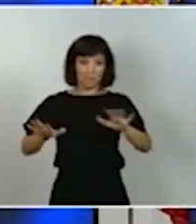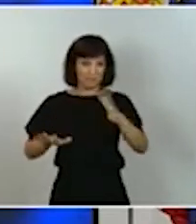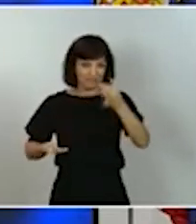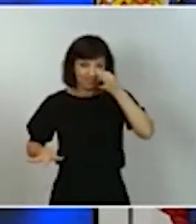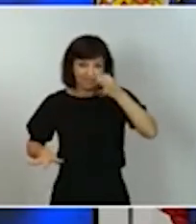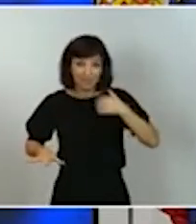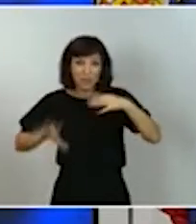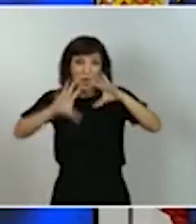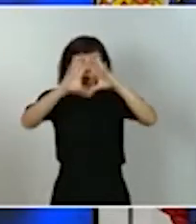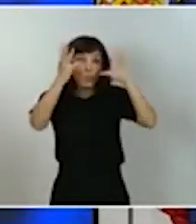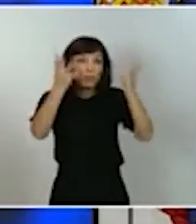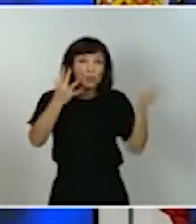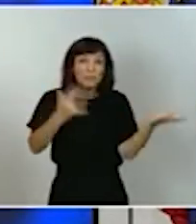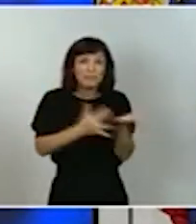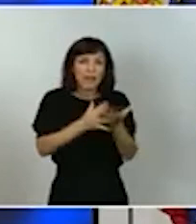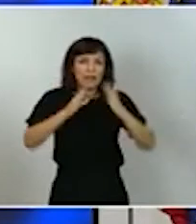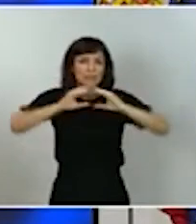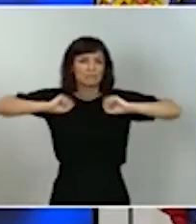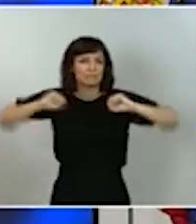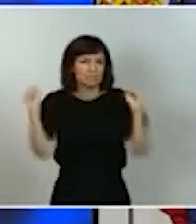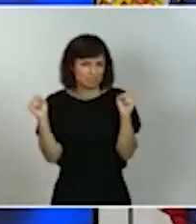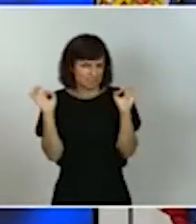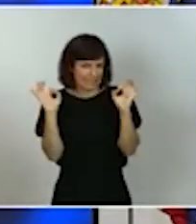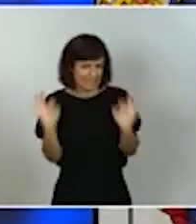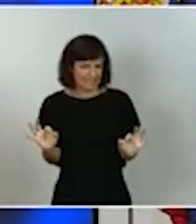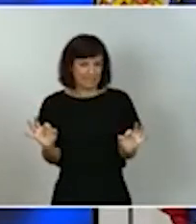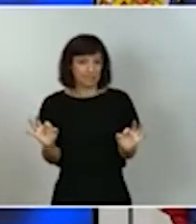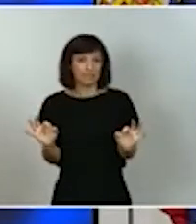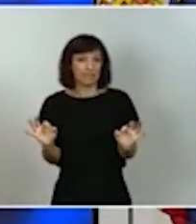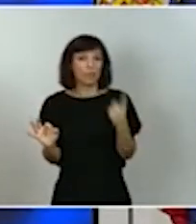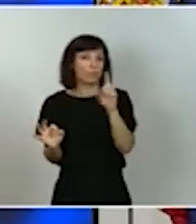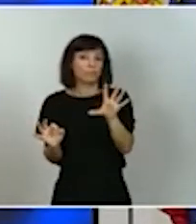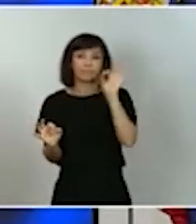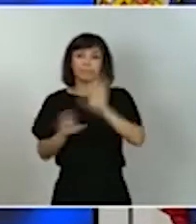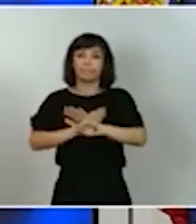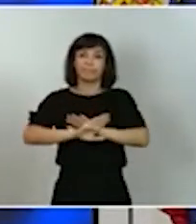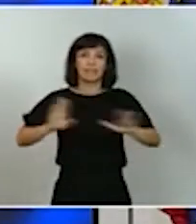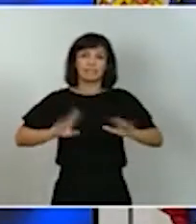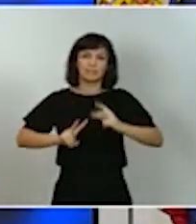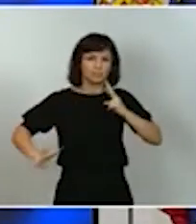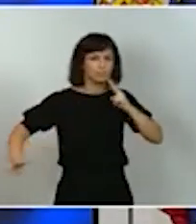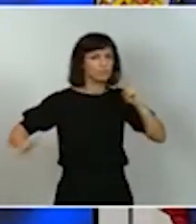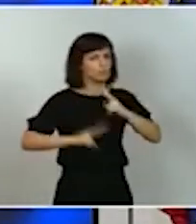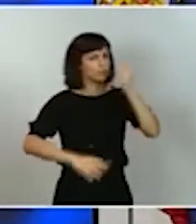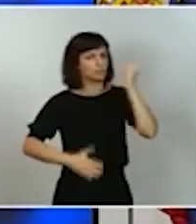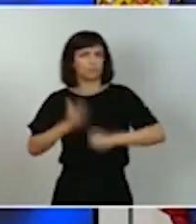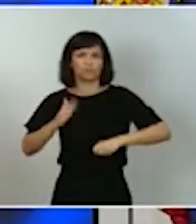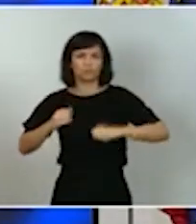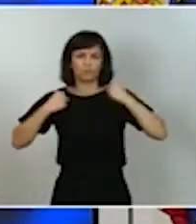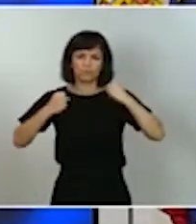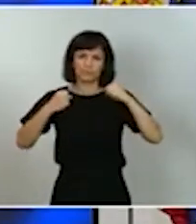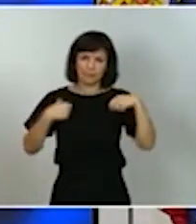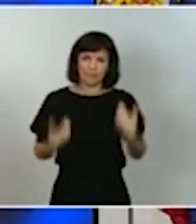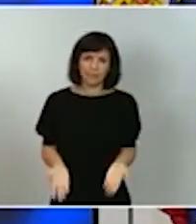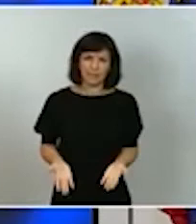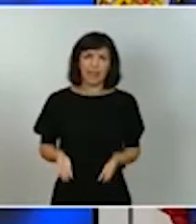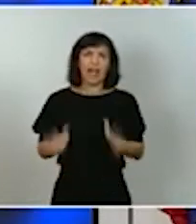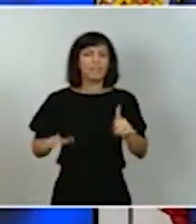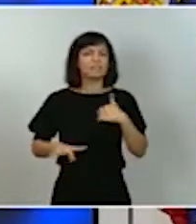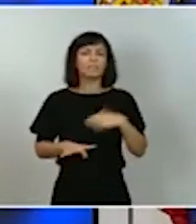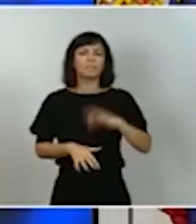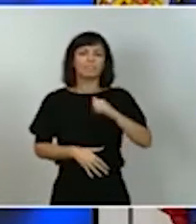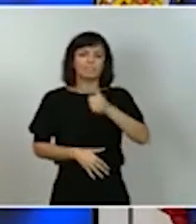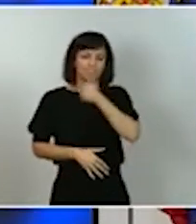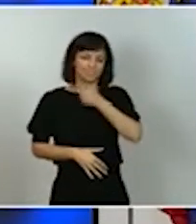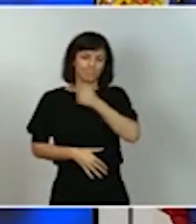solo teníamos una opción, responder con la misma intensidad, y decidimos resistir para avanzar. Y esa